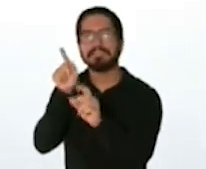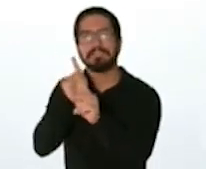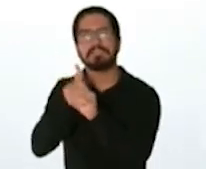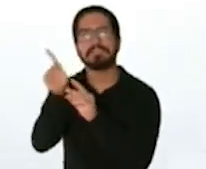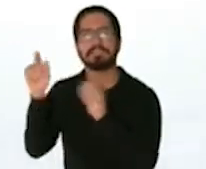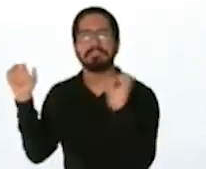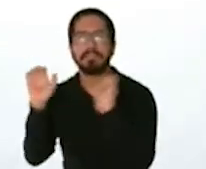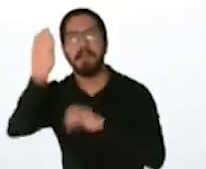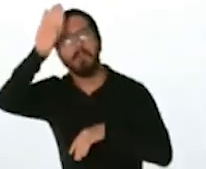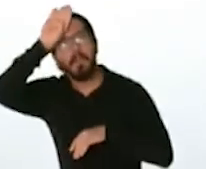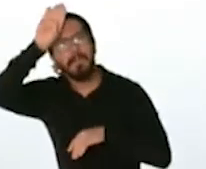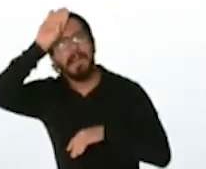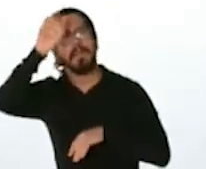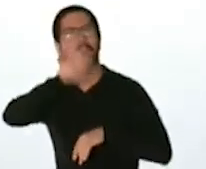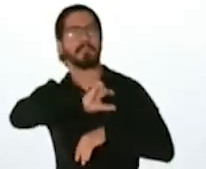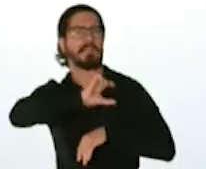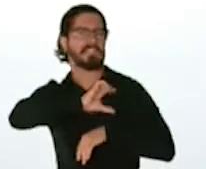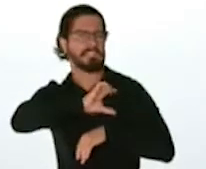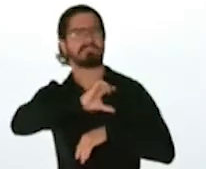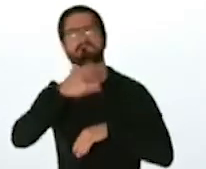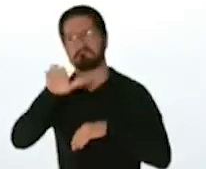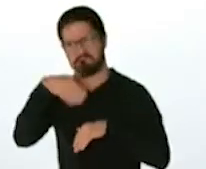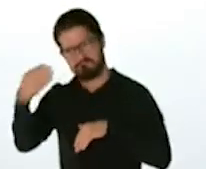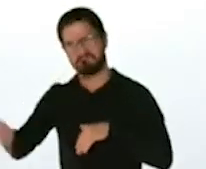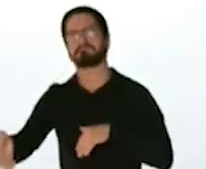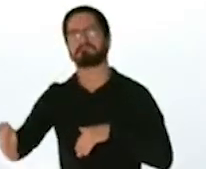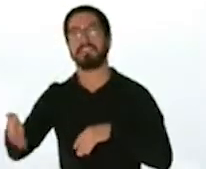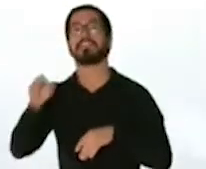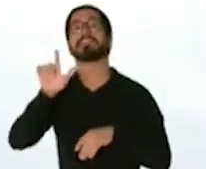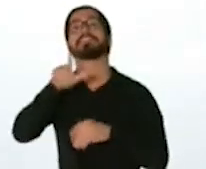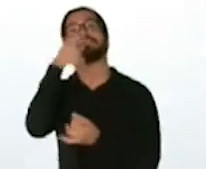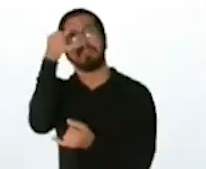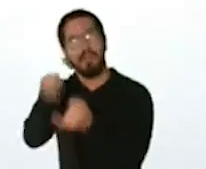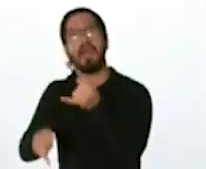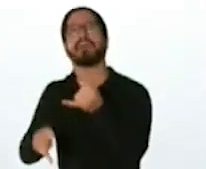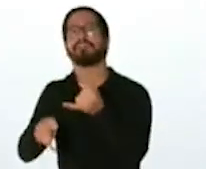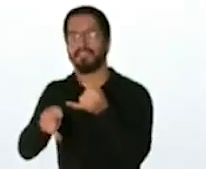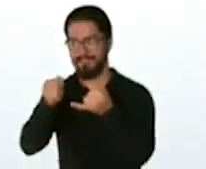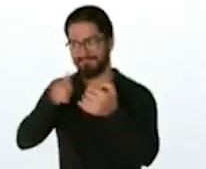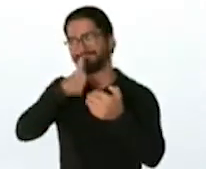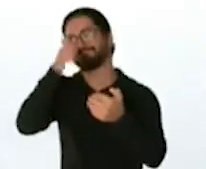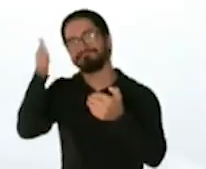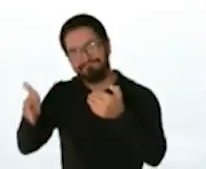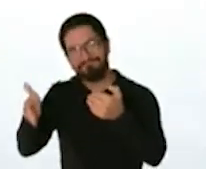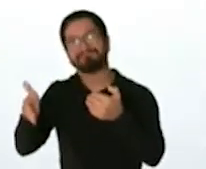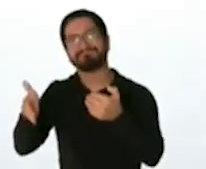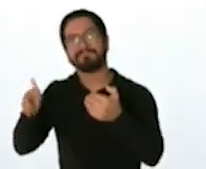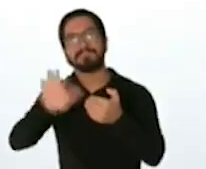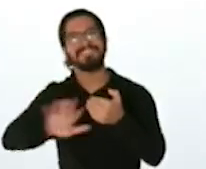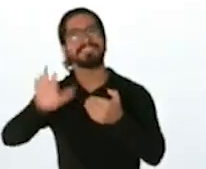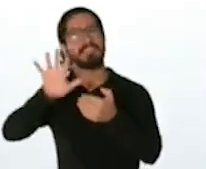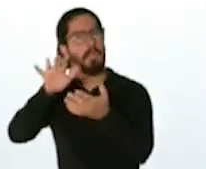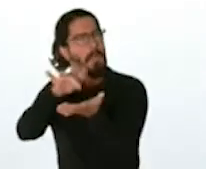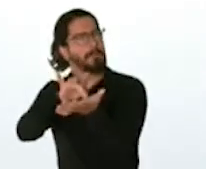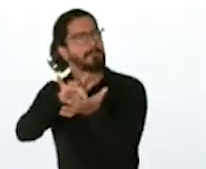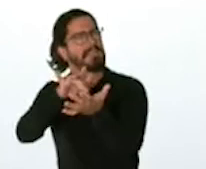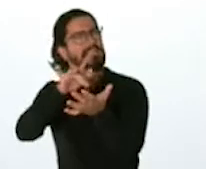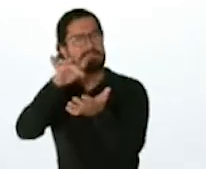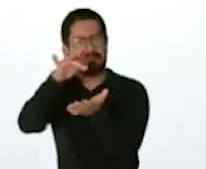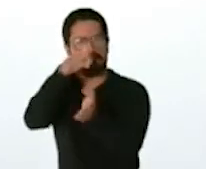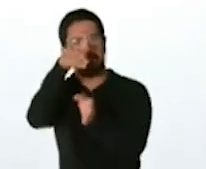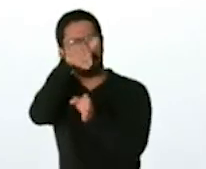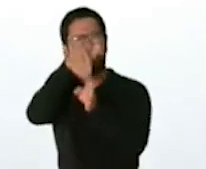bomberos policías etcétera y eventualmente la idea es que a partir de como mitad del año esté disponible